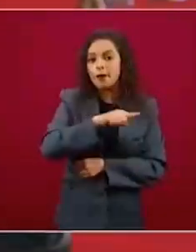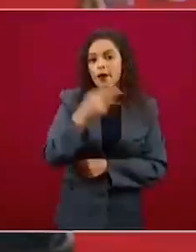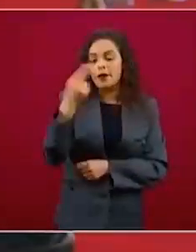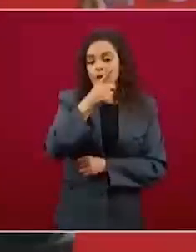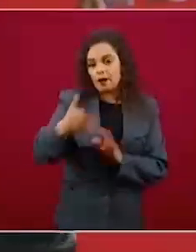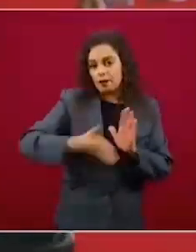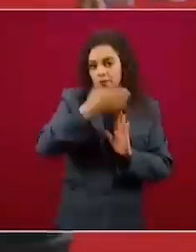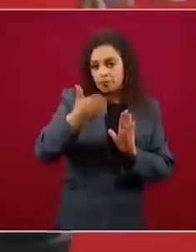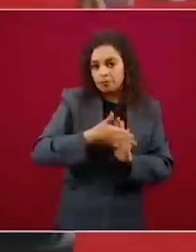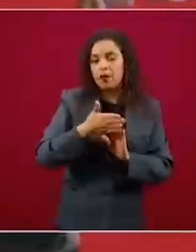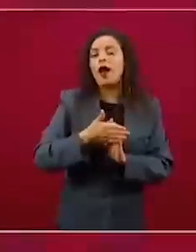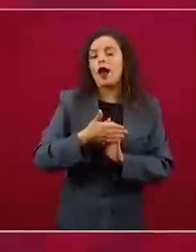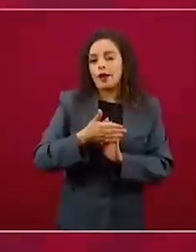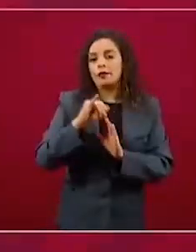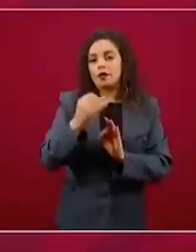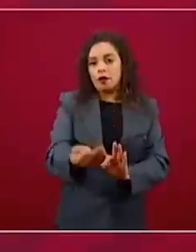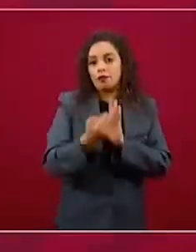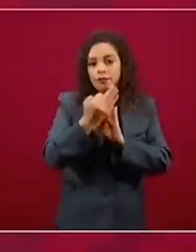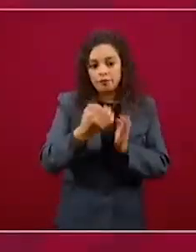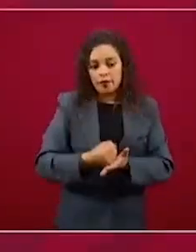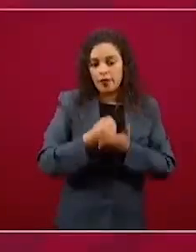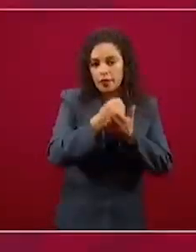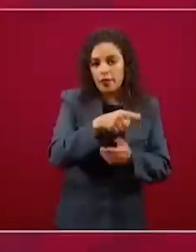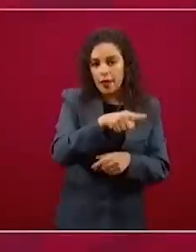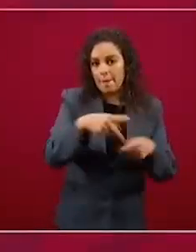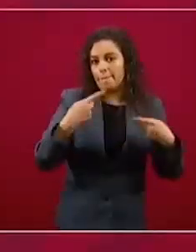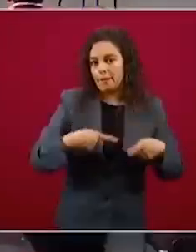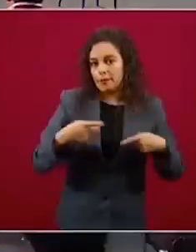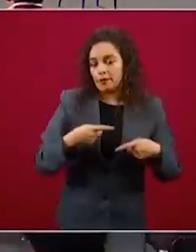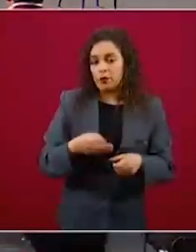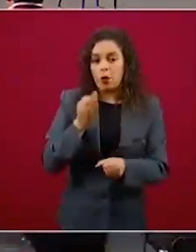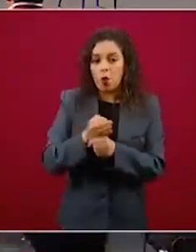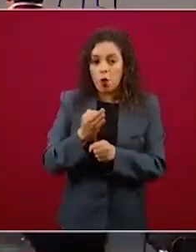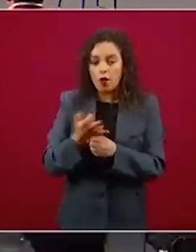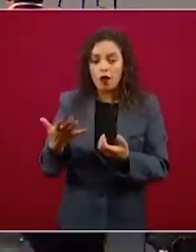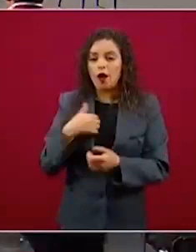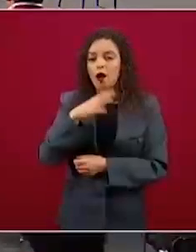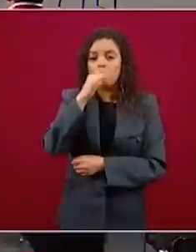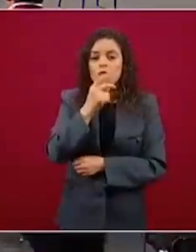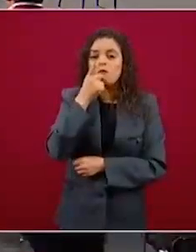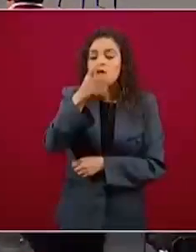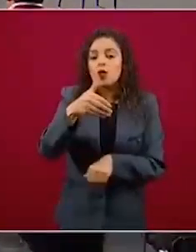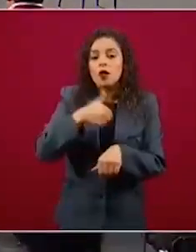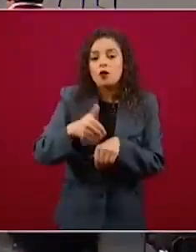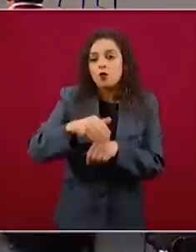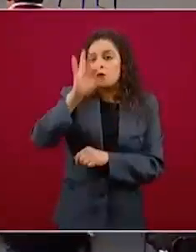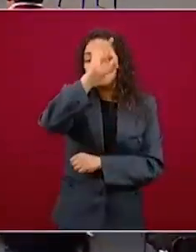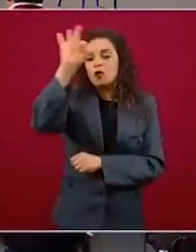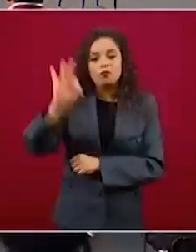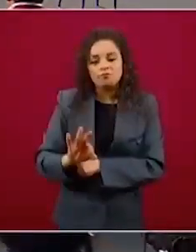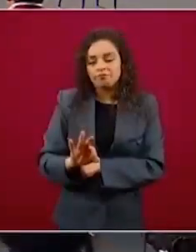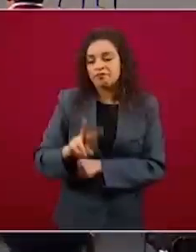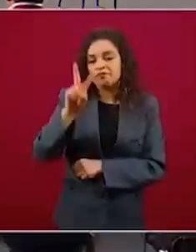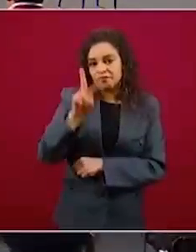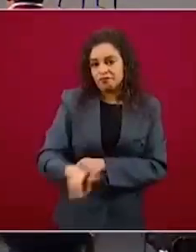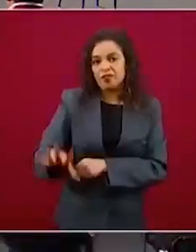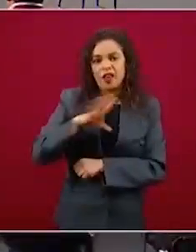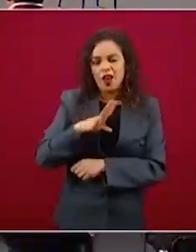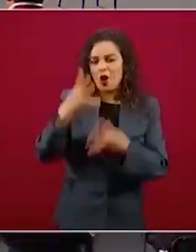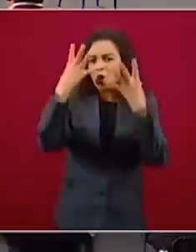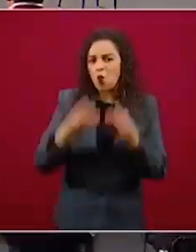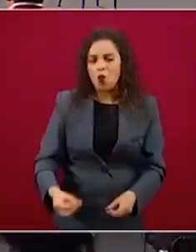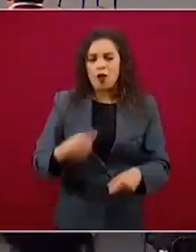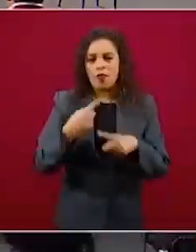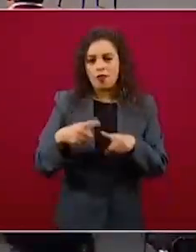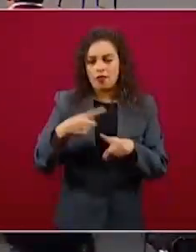gente. No tengo yo en este momento, mentiría si diera un porcentaje o el número de procesos, hay muchos procesos abiertos. Fonden